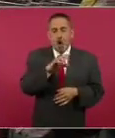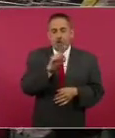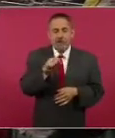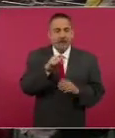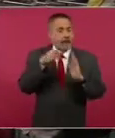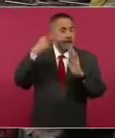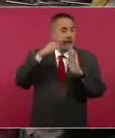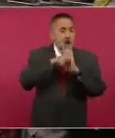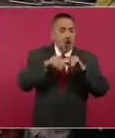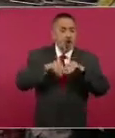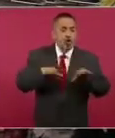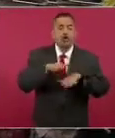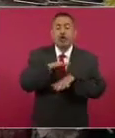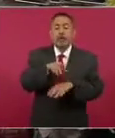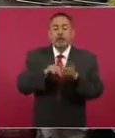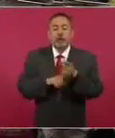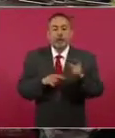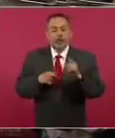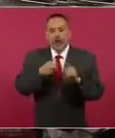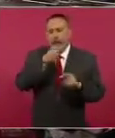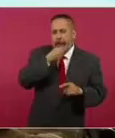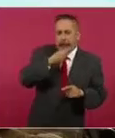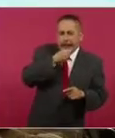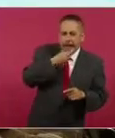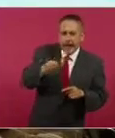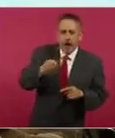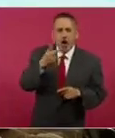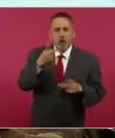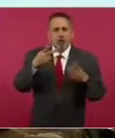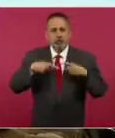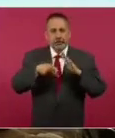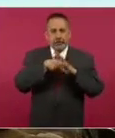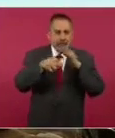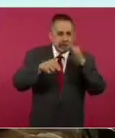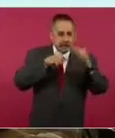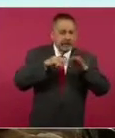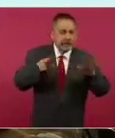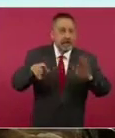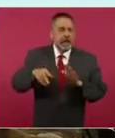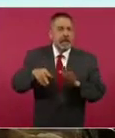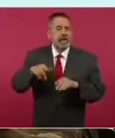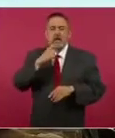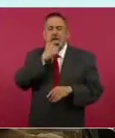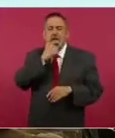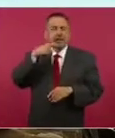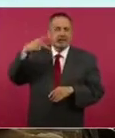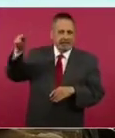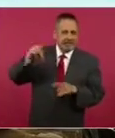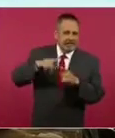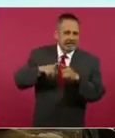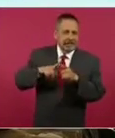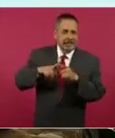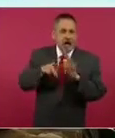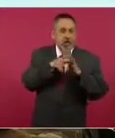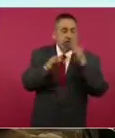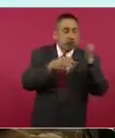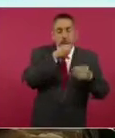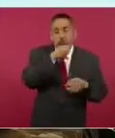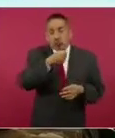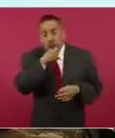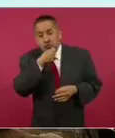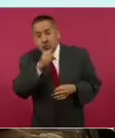sobre un reportaje de dos periodistas ingleses del 4 News y del Sky News. Bueno,